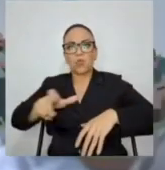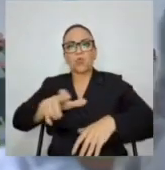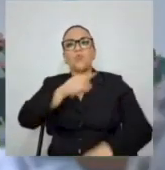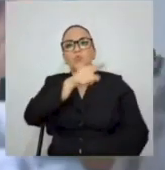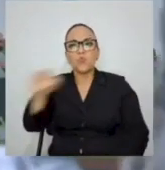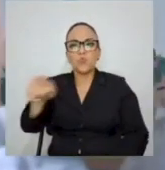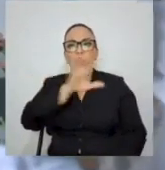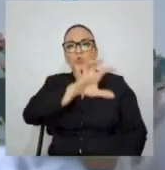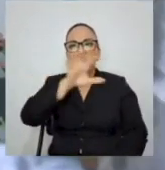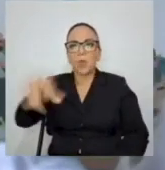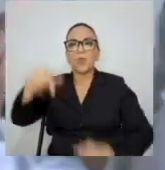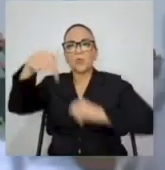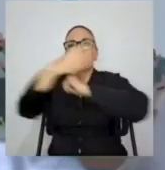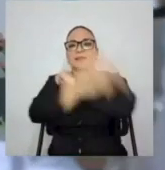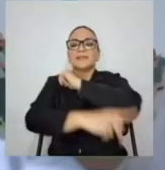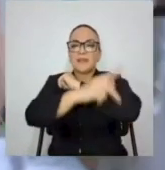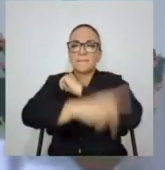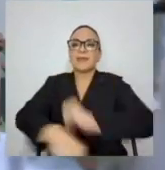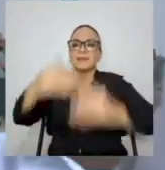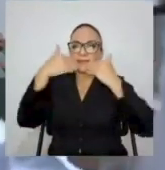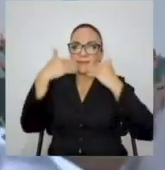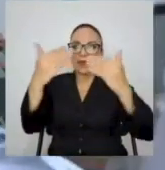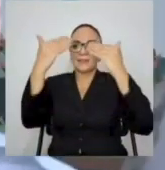de esta patria. Gracias.